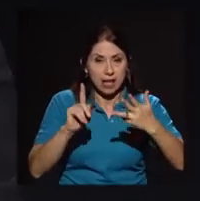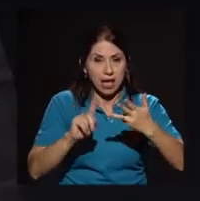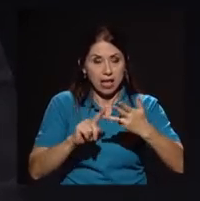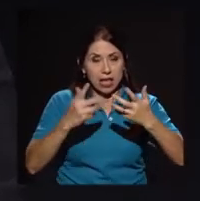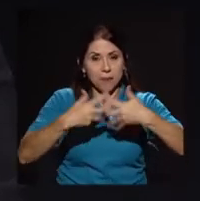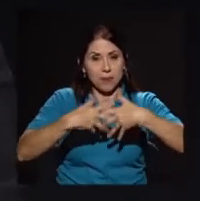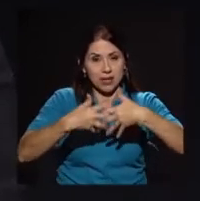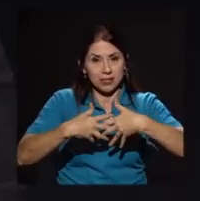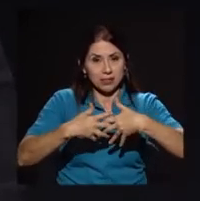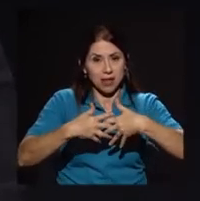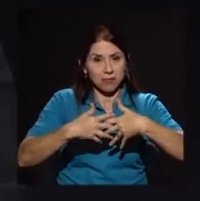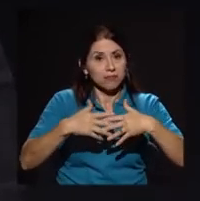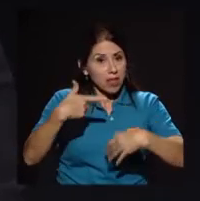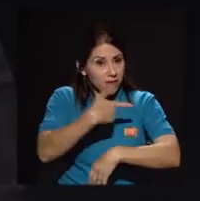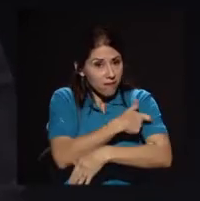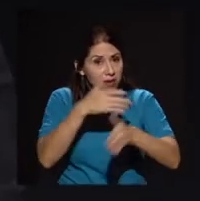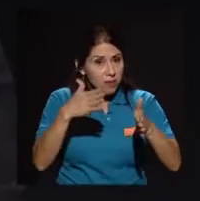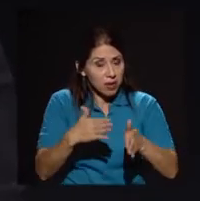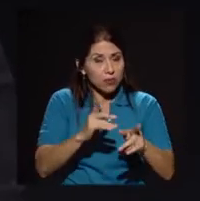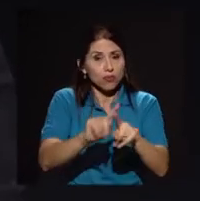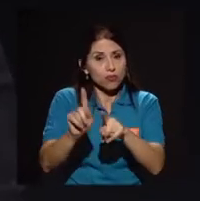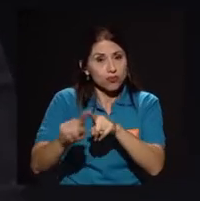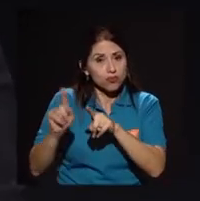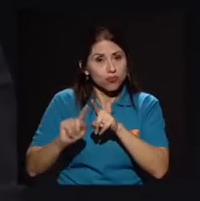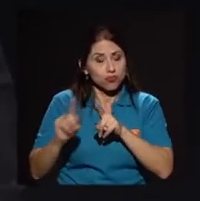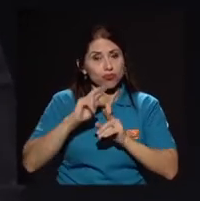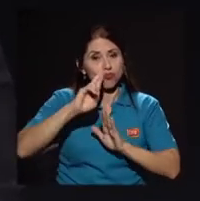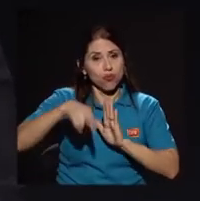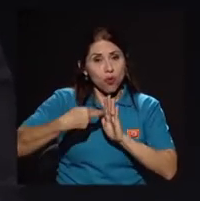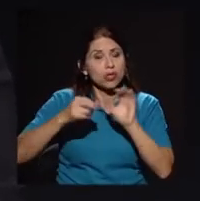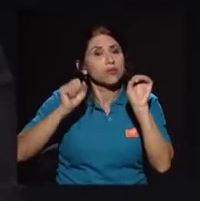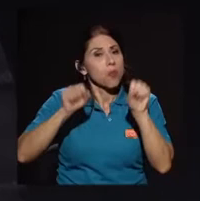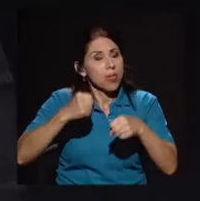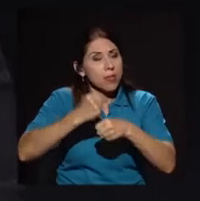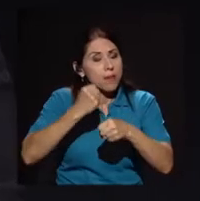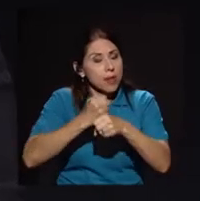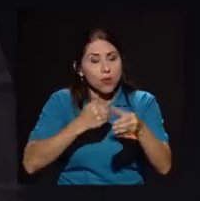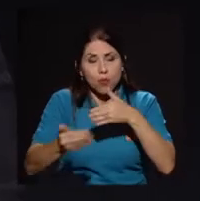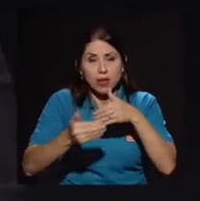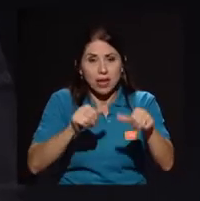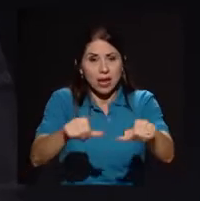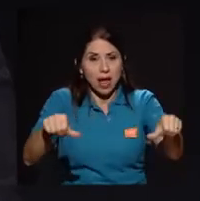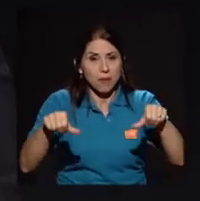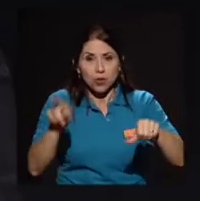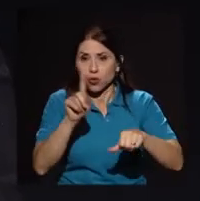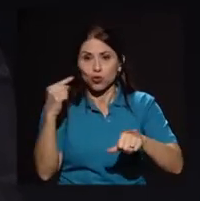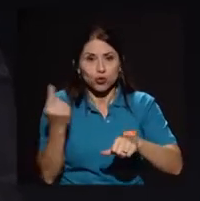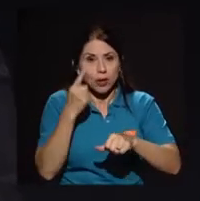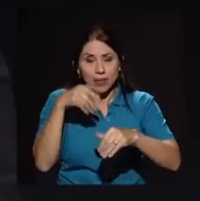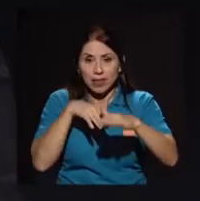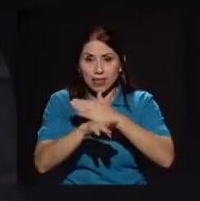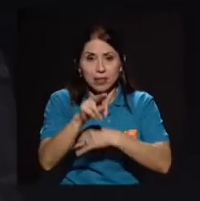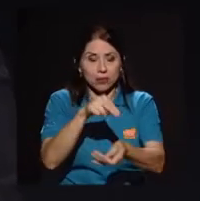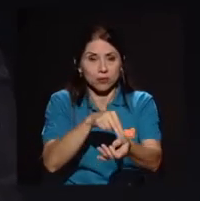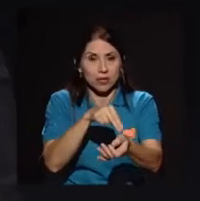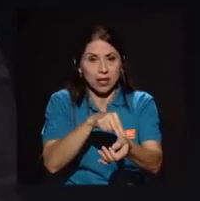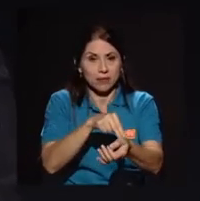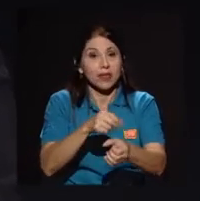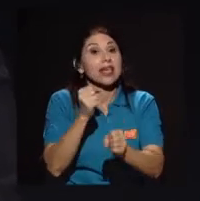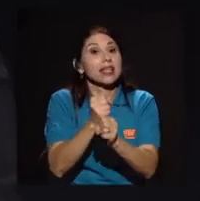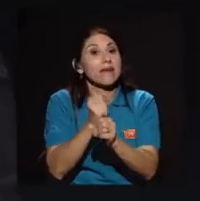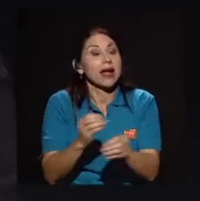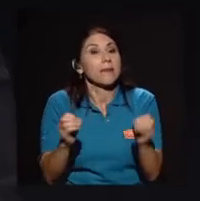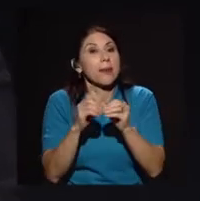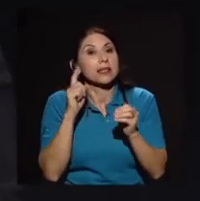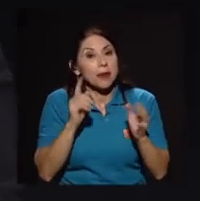ellos tienen diferentes roles que pueden desarrollarse en cualquier ámbito, no solamente en el ámbito hospitalario. Y trabajar más la promoción de